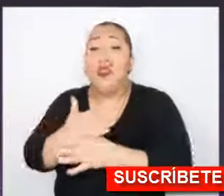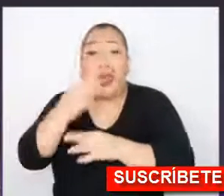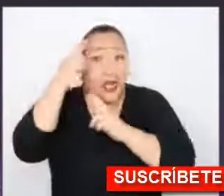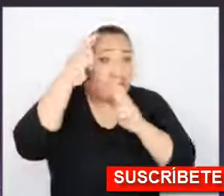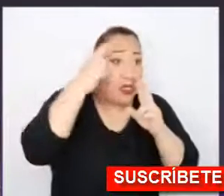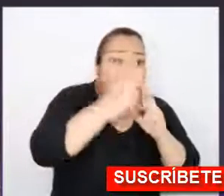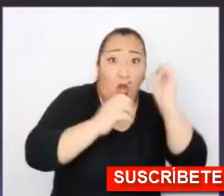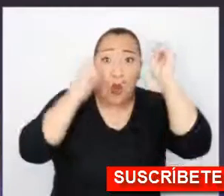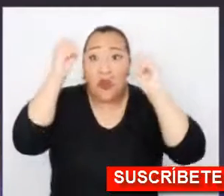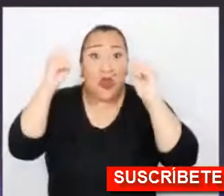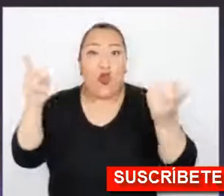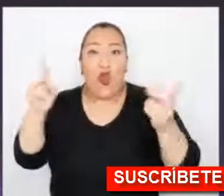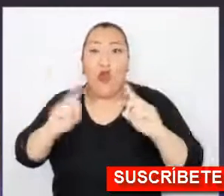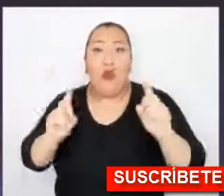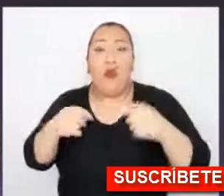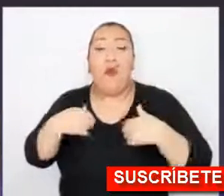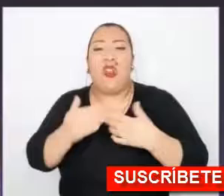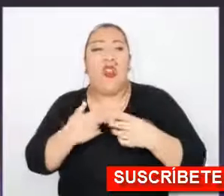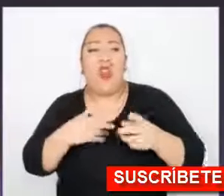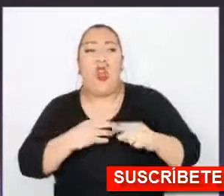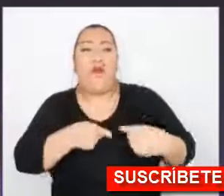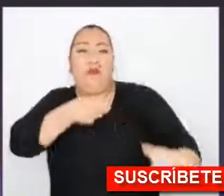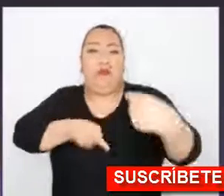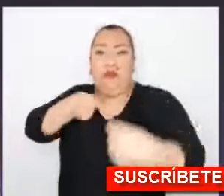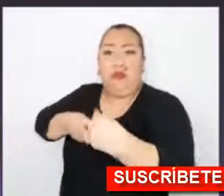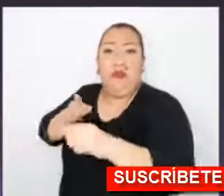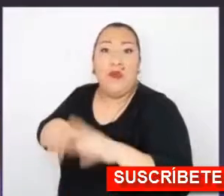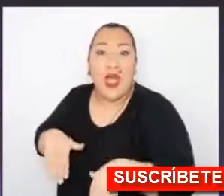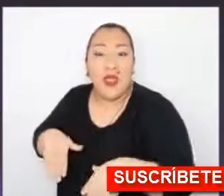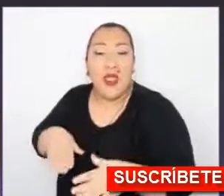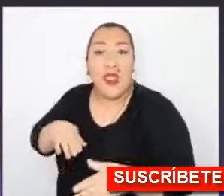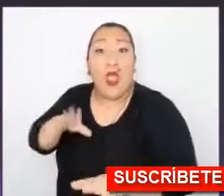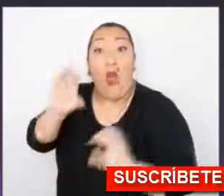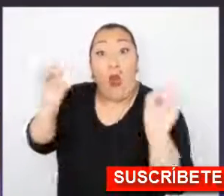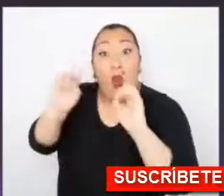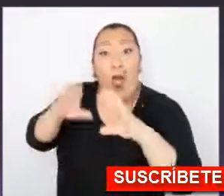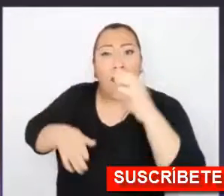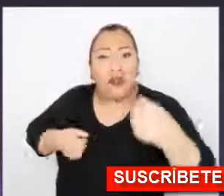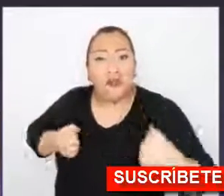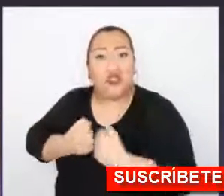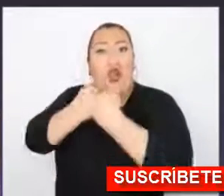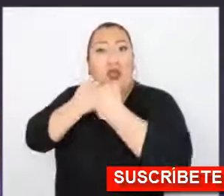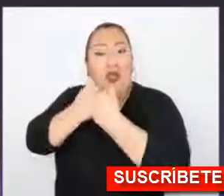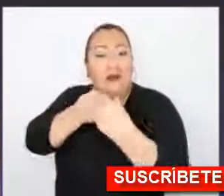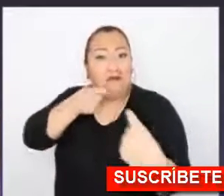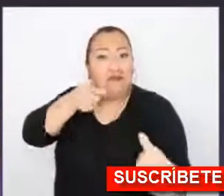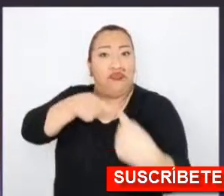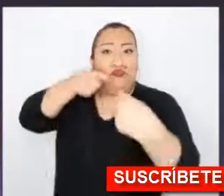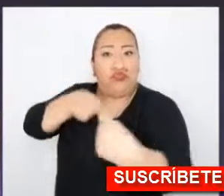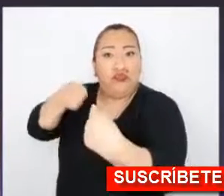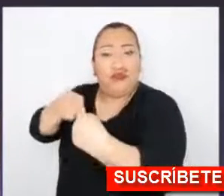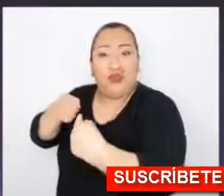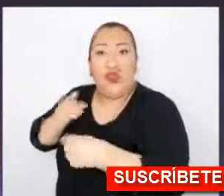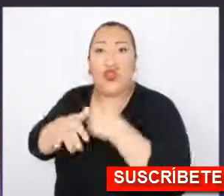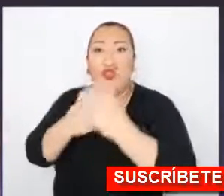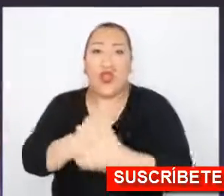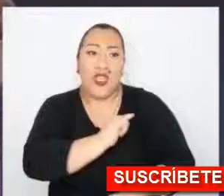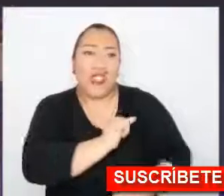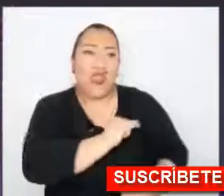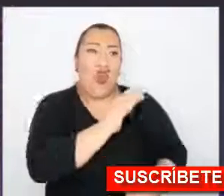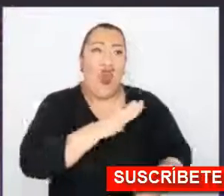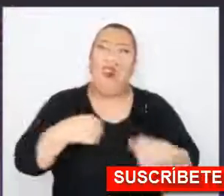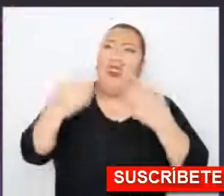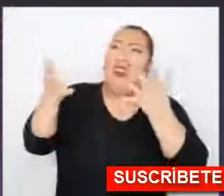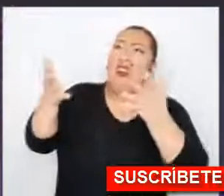liderar, porque ahí hay un contrasentido y confronta toda la